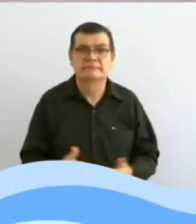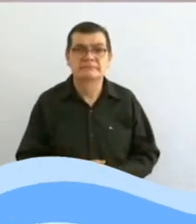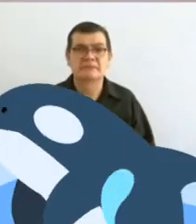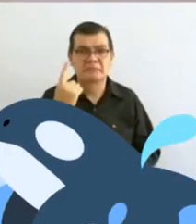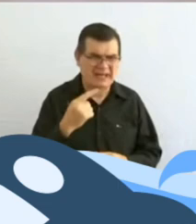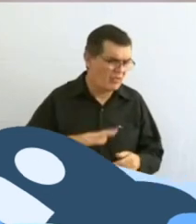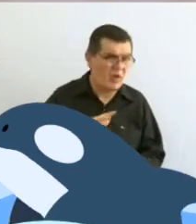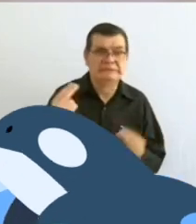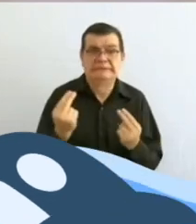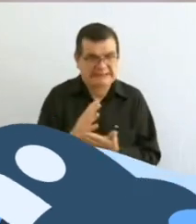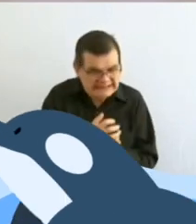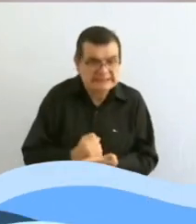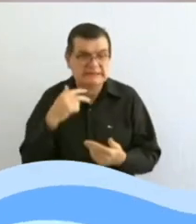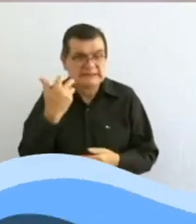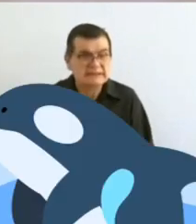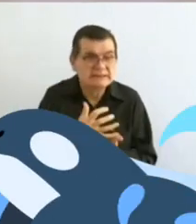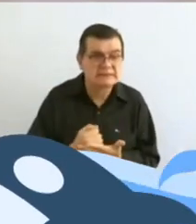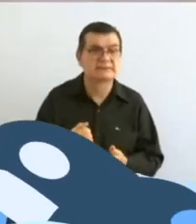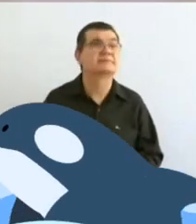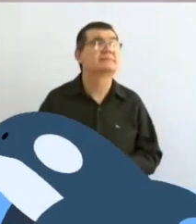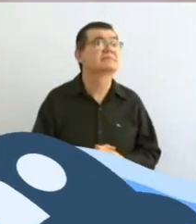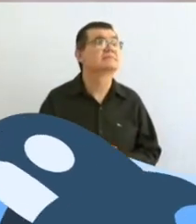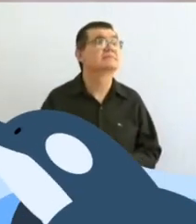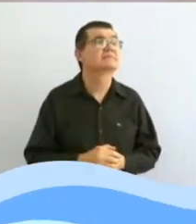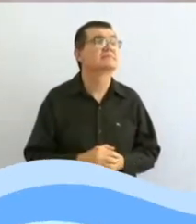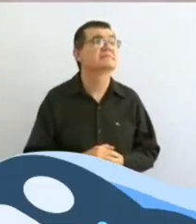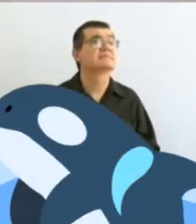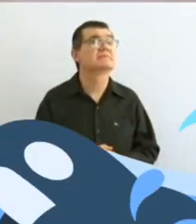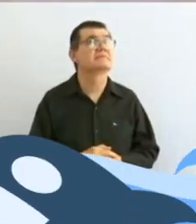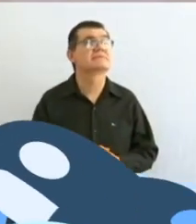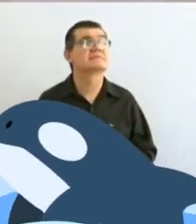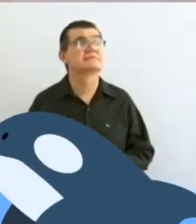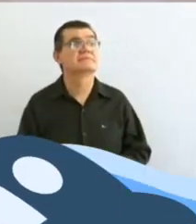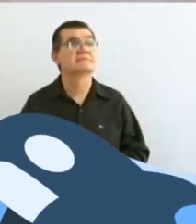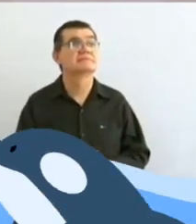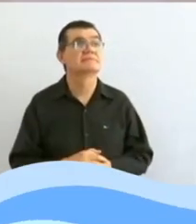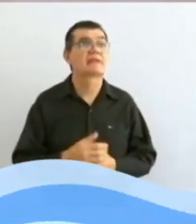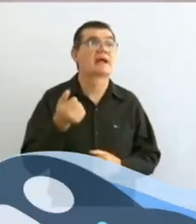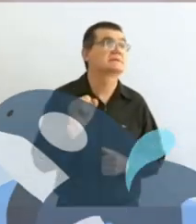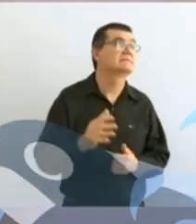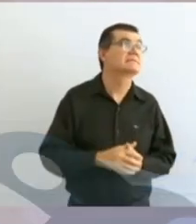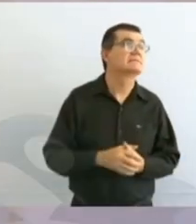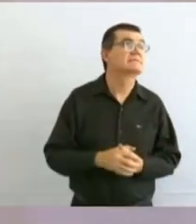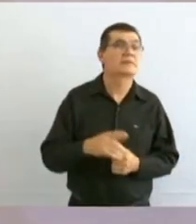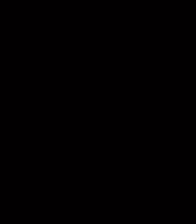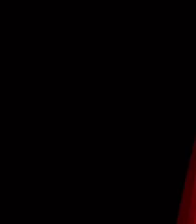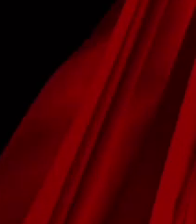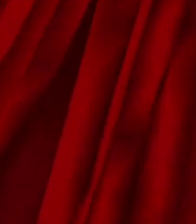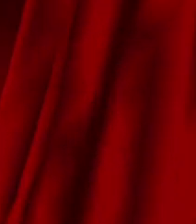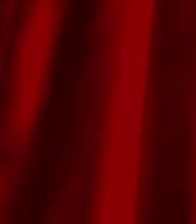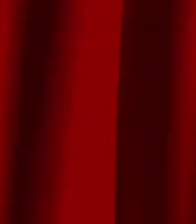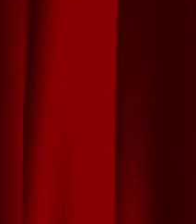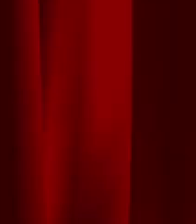Para todo se necesitan las ganas. Echarse para adelante. Y así son los guerreros.